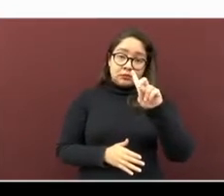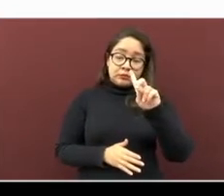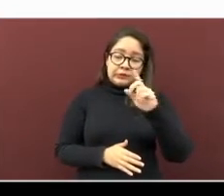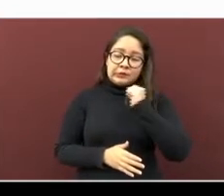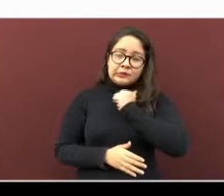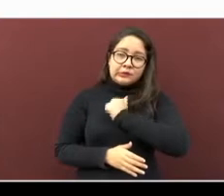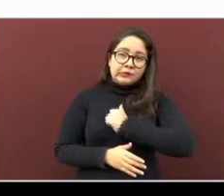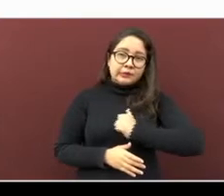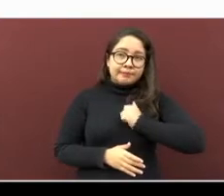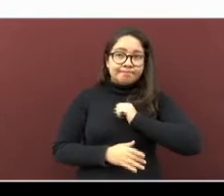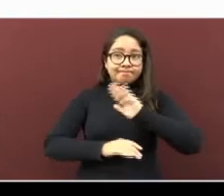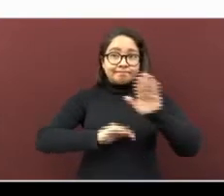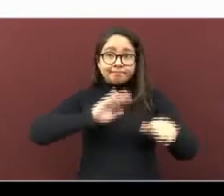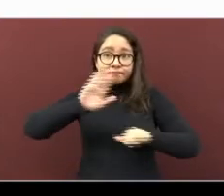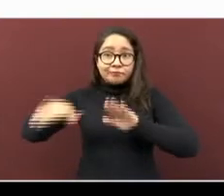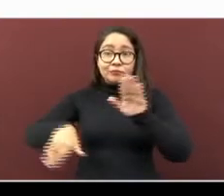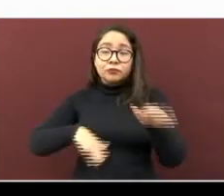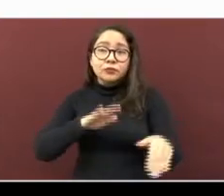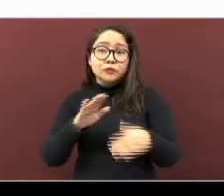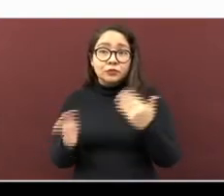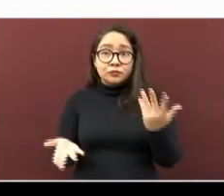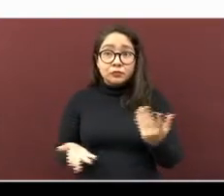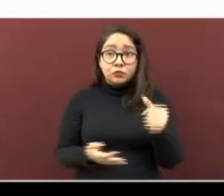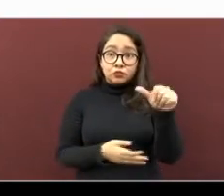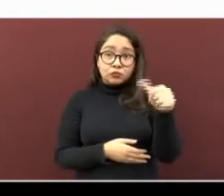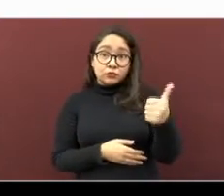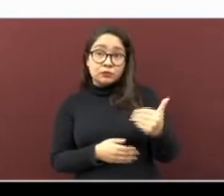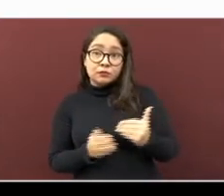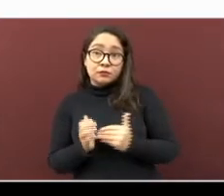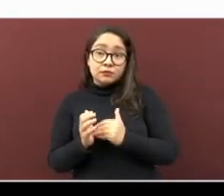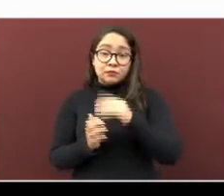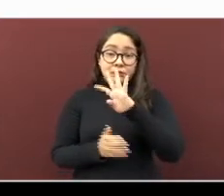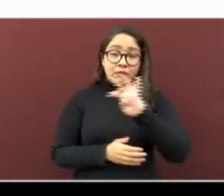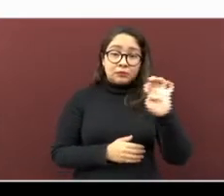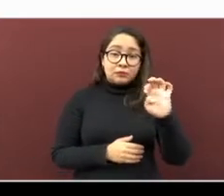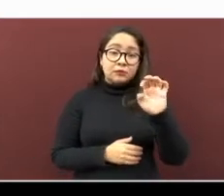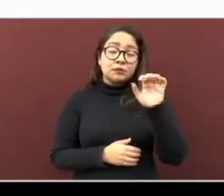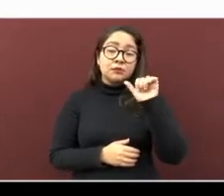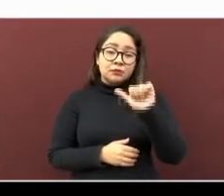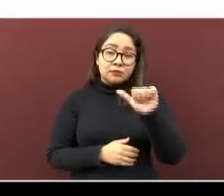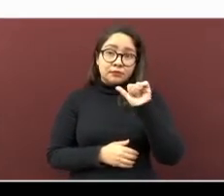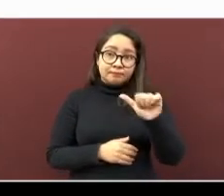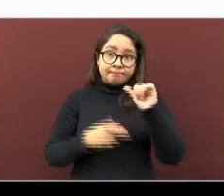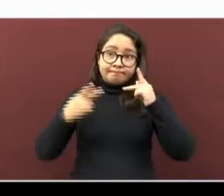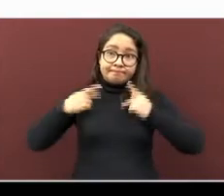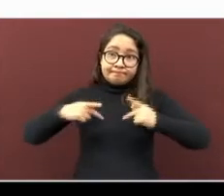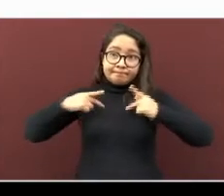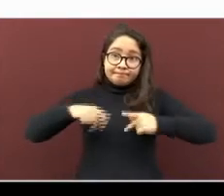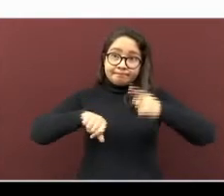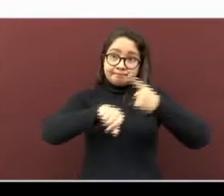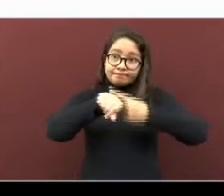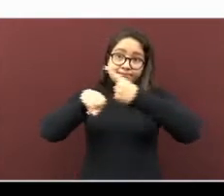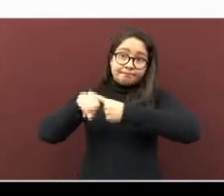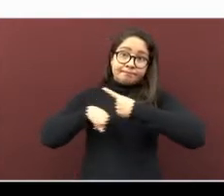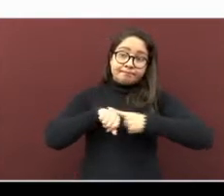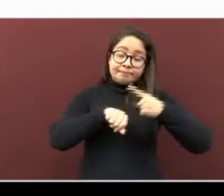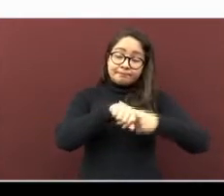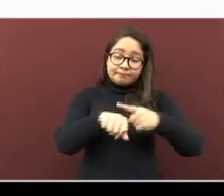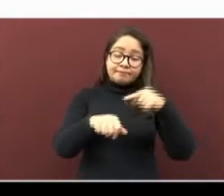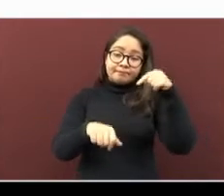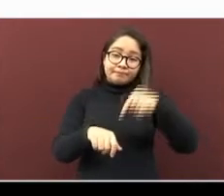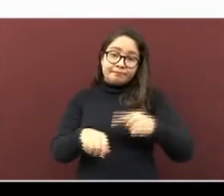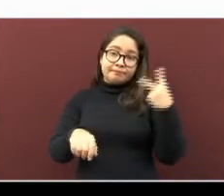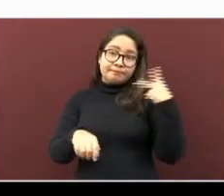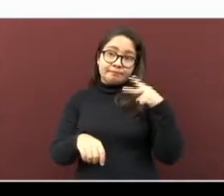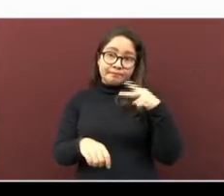muy lamentablemente han fallecido 11 mil 416 enfermos en la entidad. En